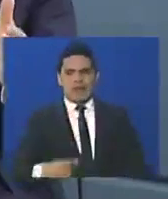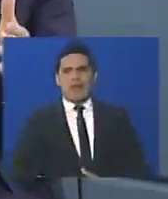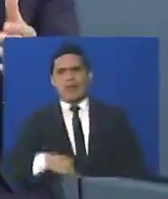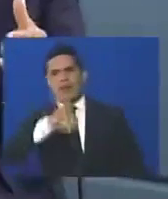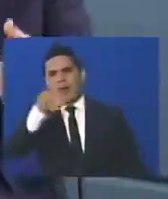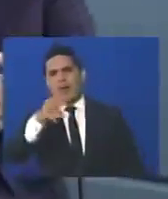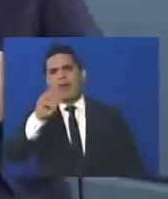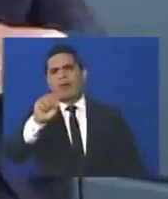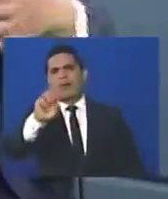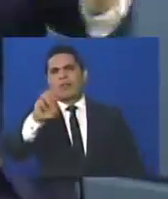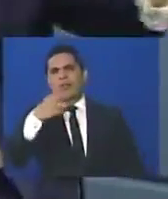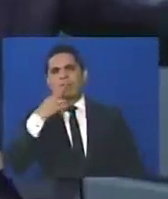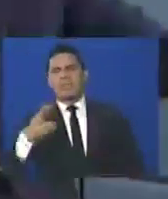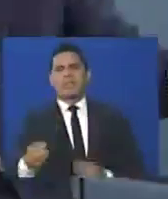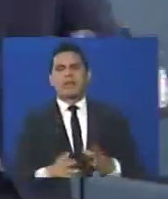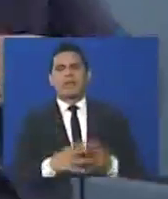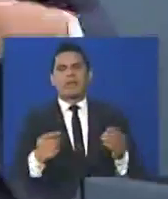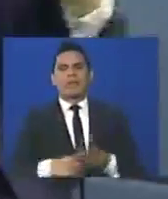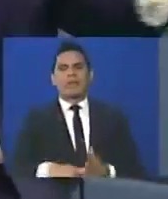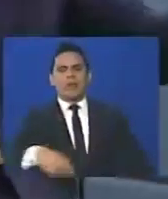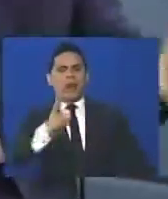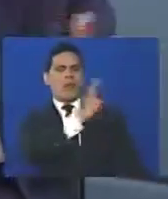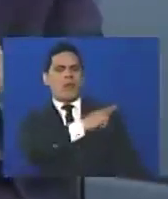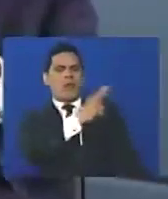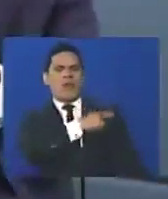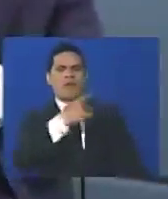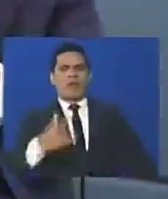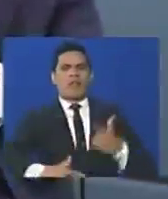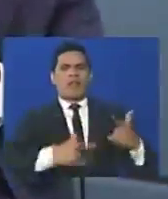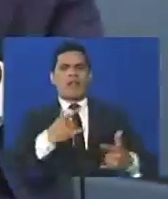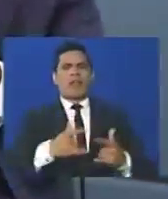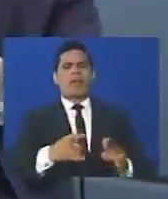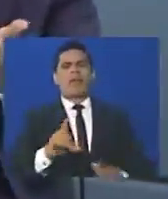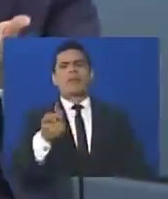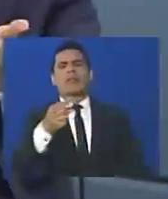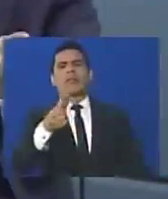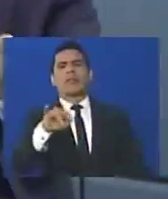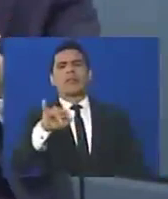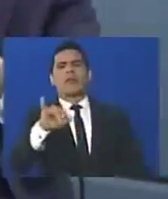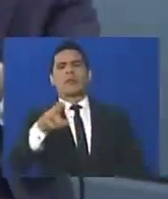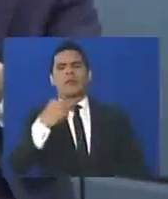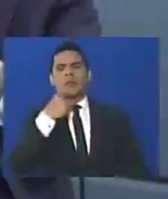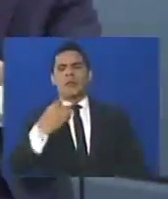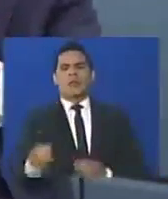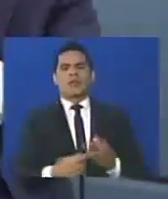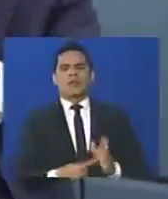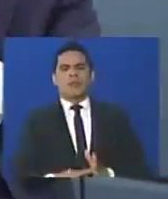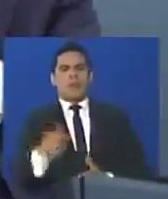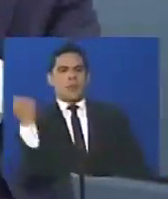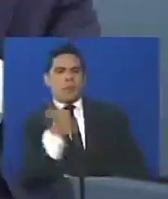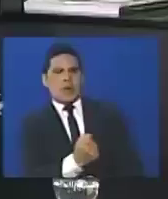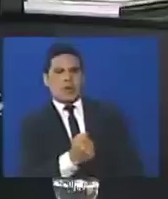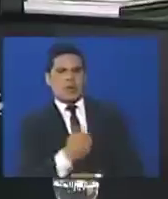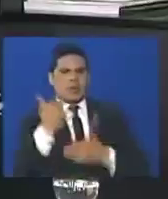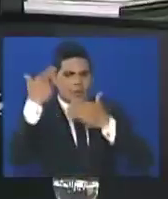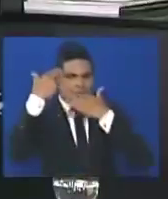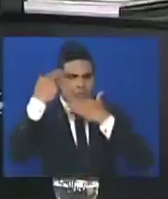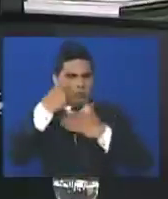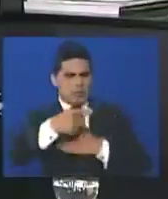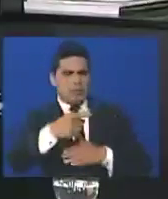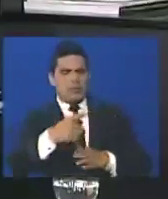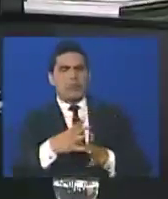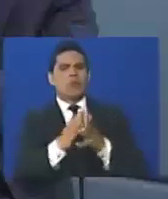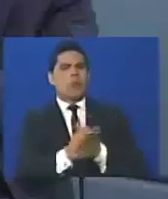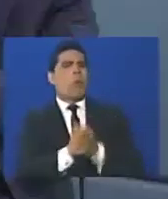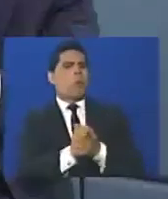Vicente Rangel Ábalos se reunió con los jefes de las bandas de Guiria, con los que trafican drogas y matan y secuestran, ahí de